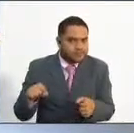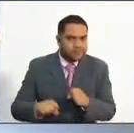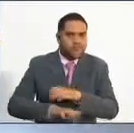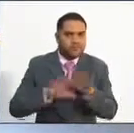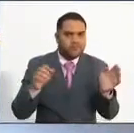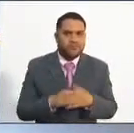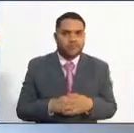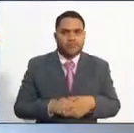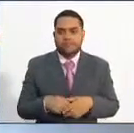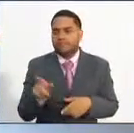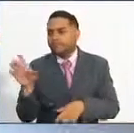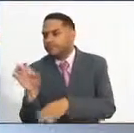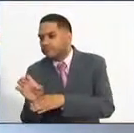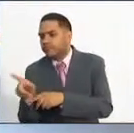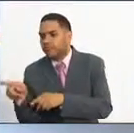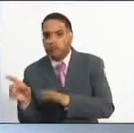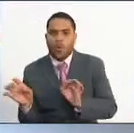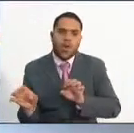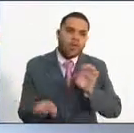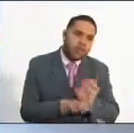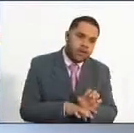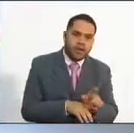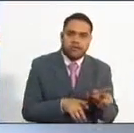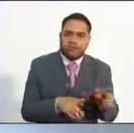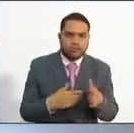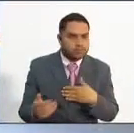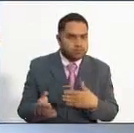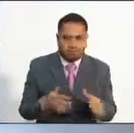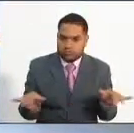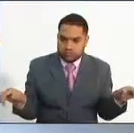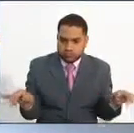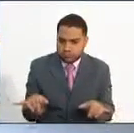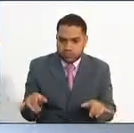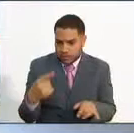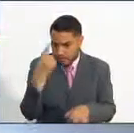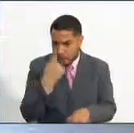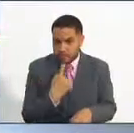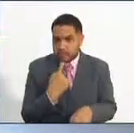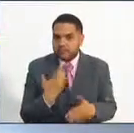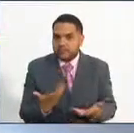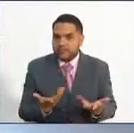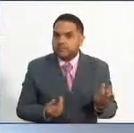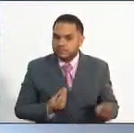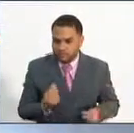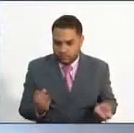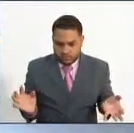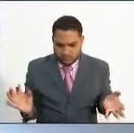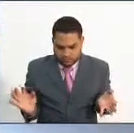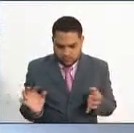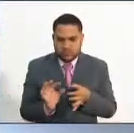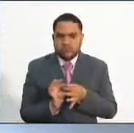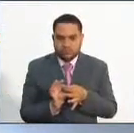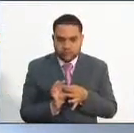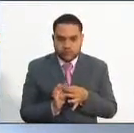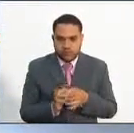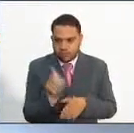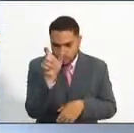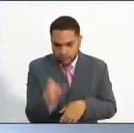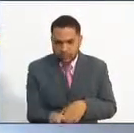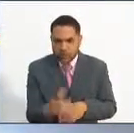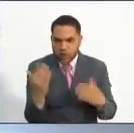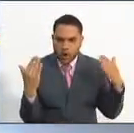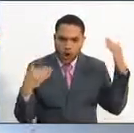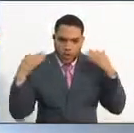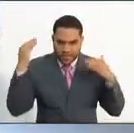esté en la entidad X o que esté en la entidad Y, y de ahí sería perfectamente posible unificar ese tipo de competencias,